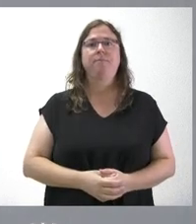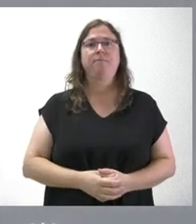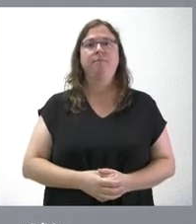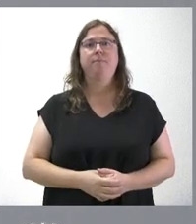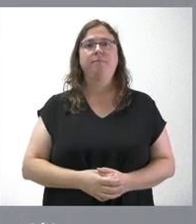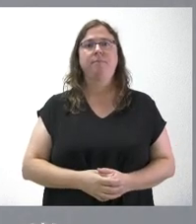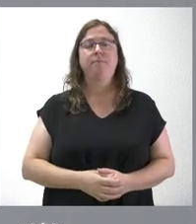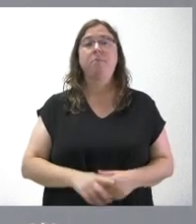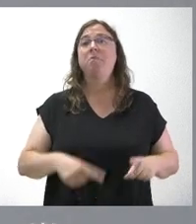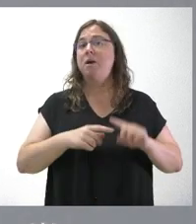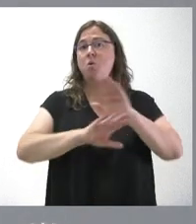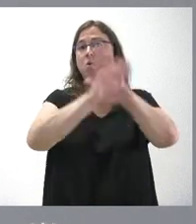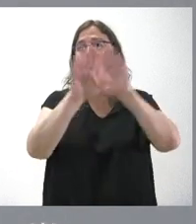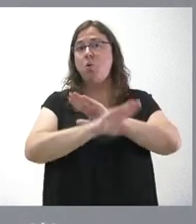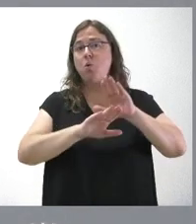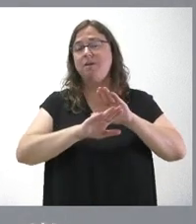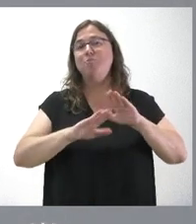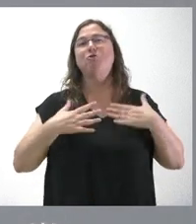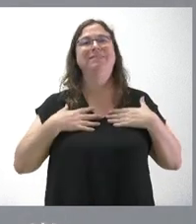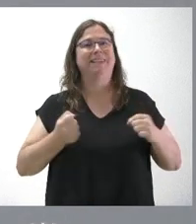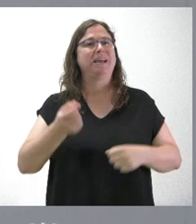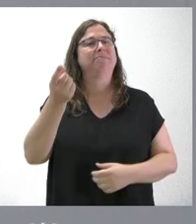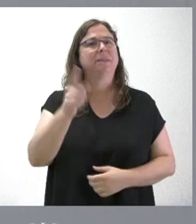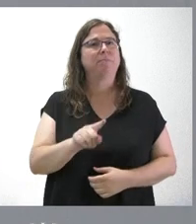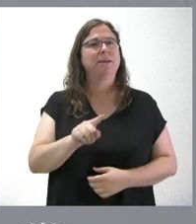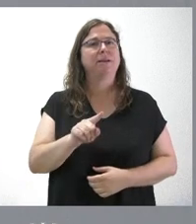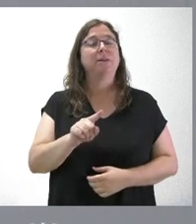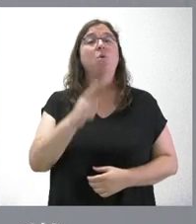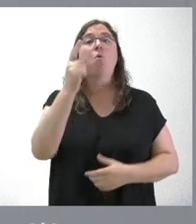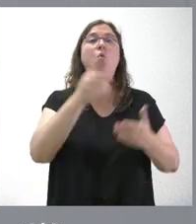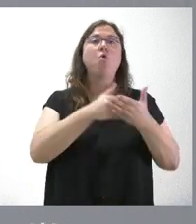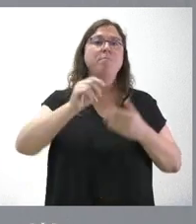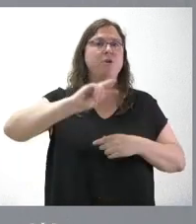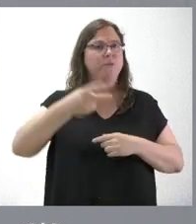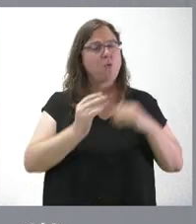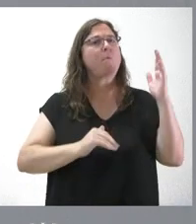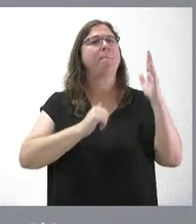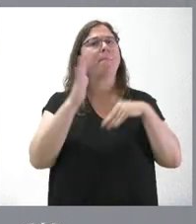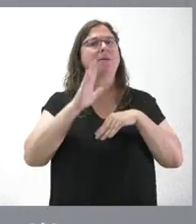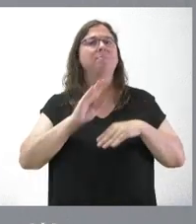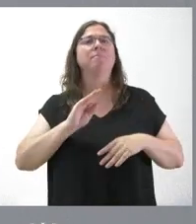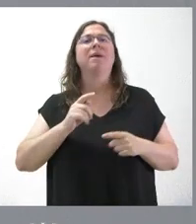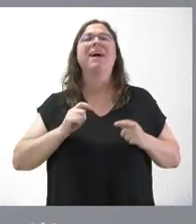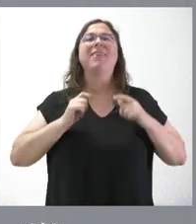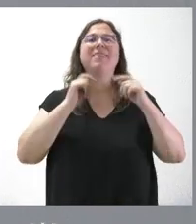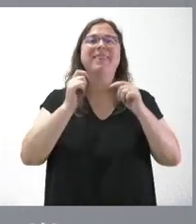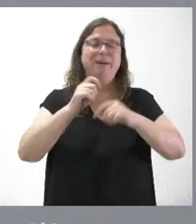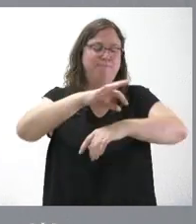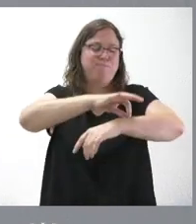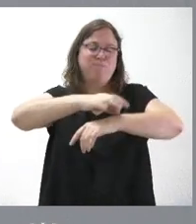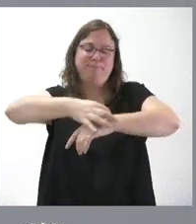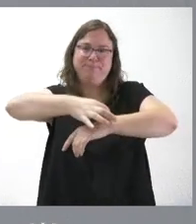Y, finalmente, en el ámbito sanitario también, más de un millón de euros para el suministro y estructuras mecánicas